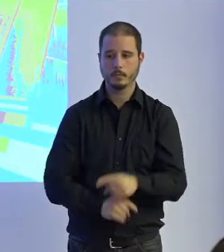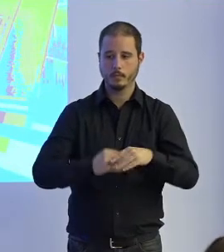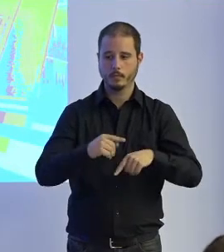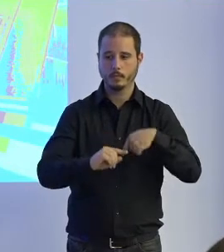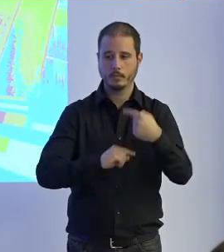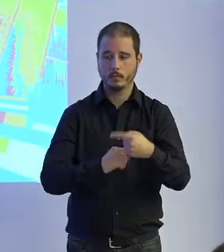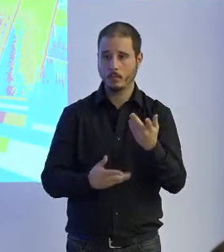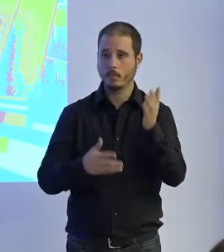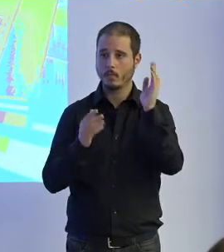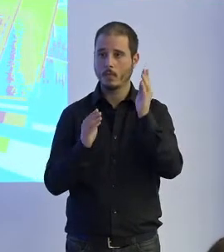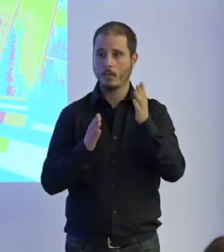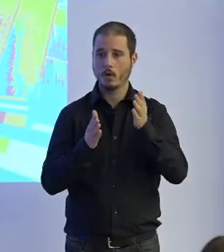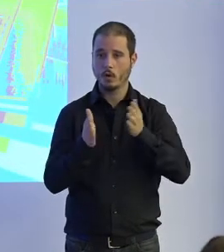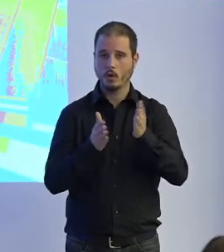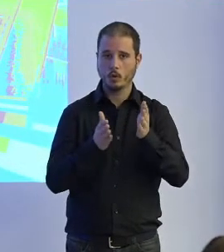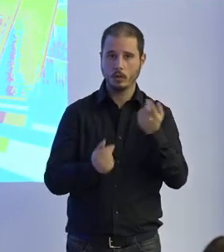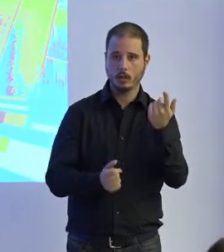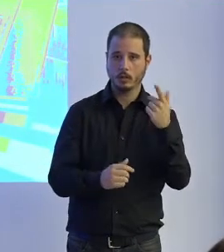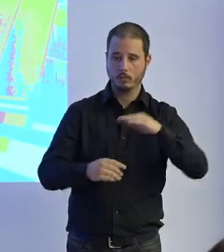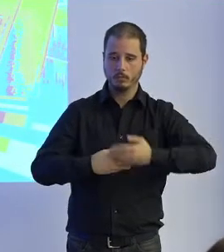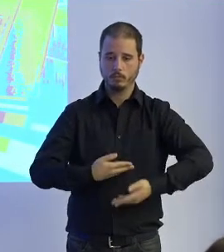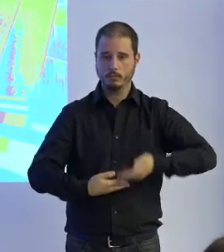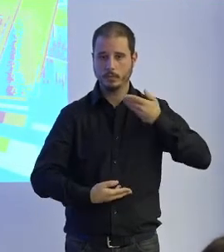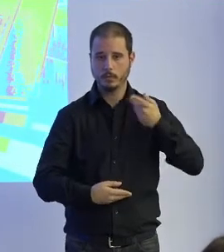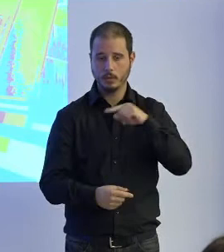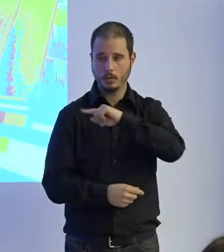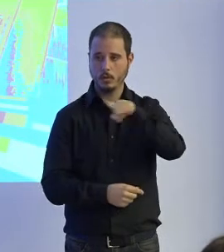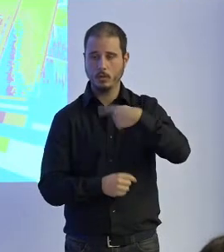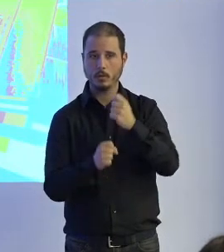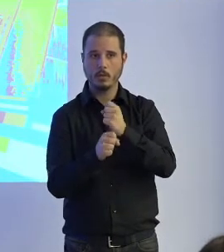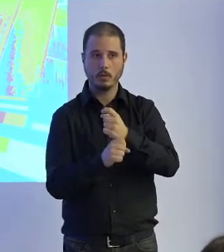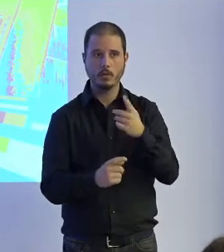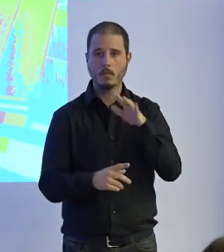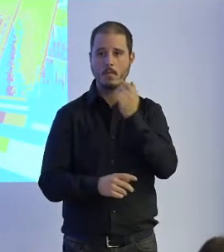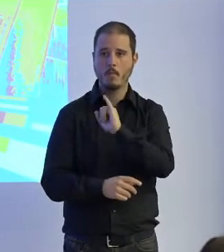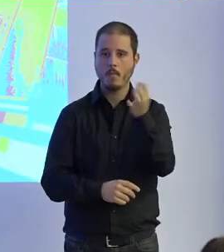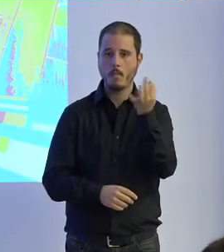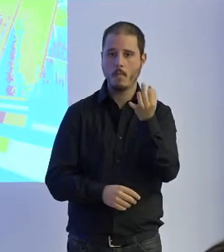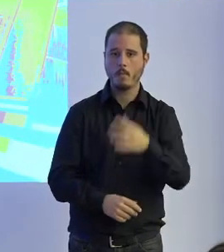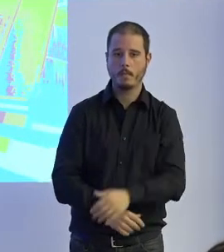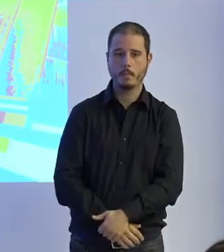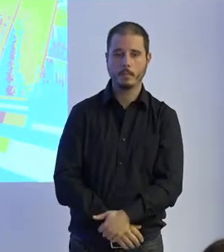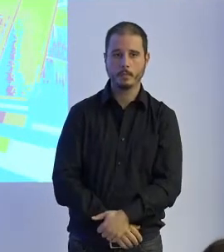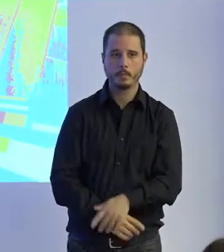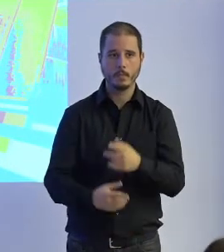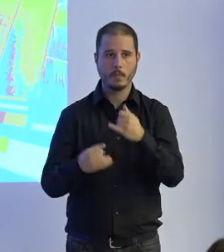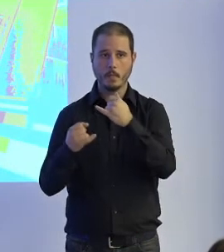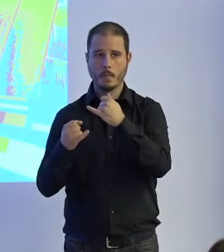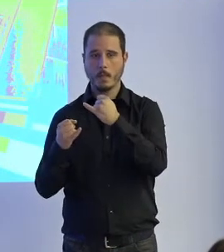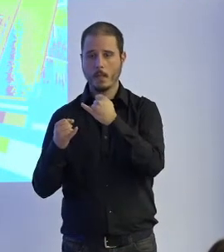en robótica de miembros superiores que es donde nosotros trabajamos podés encontrar robóticas de efector final